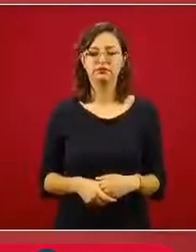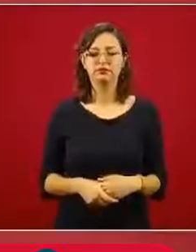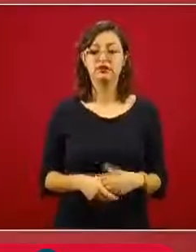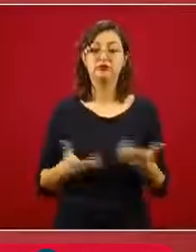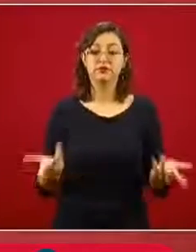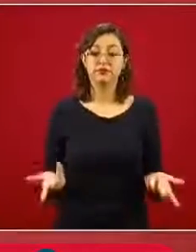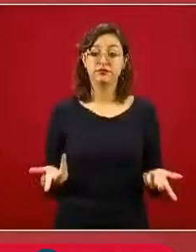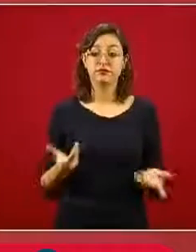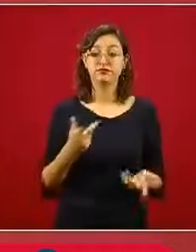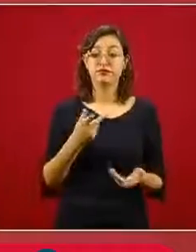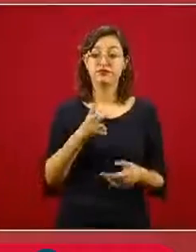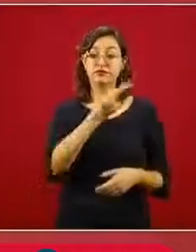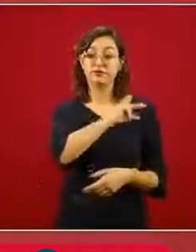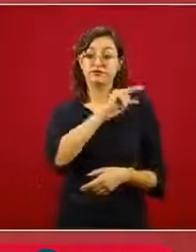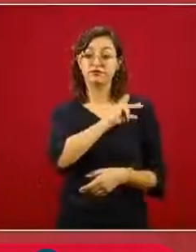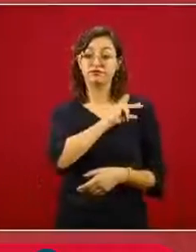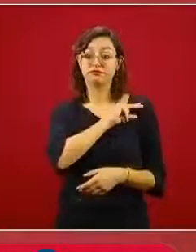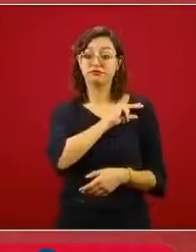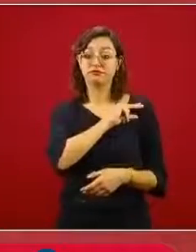sobre todo extranjero.